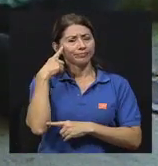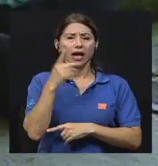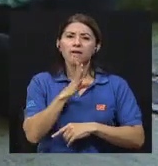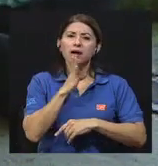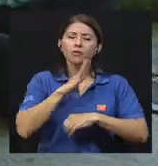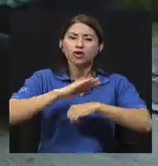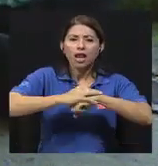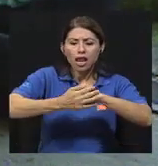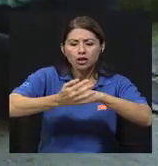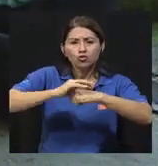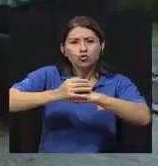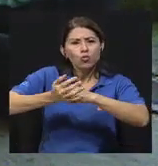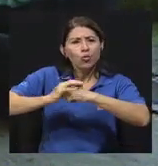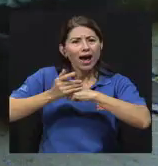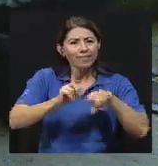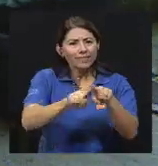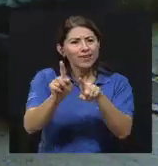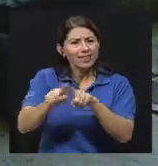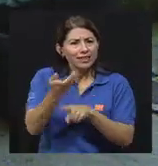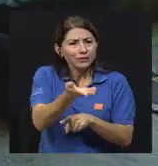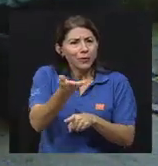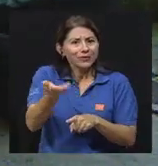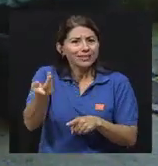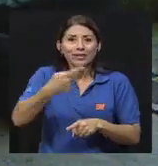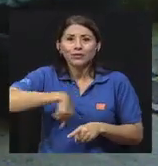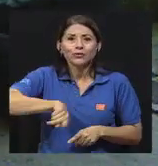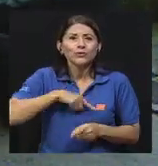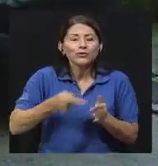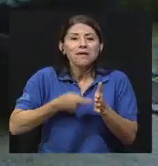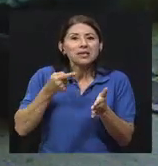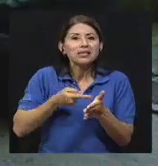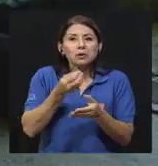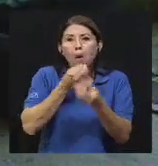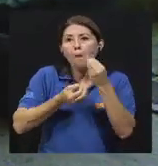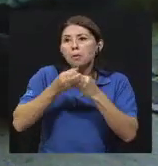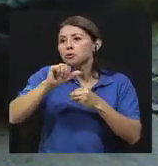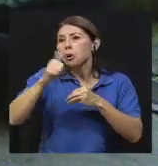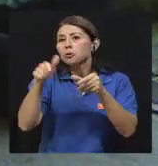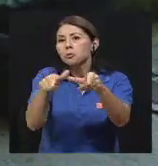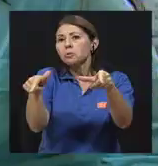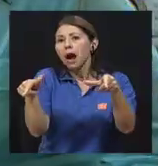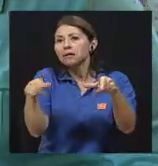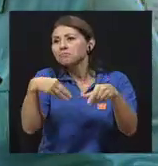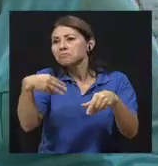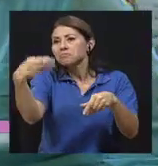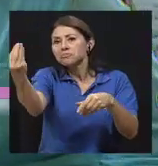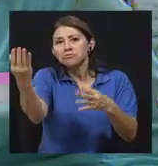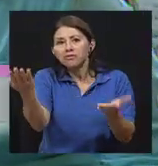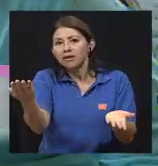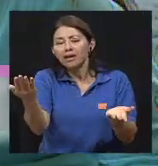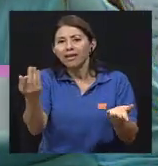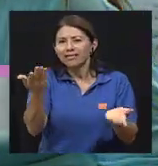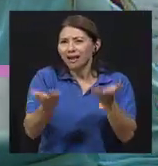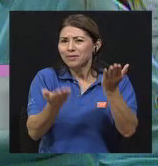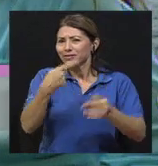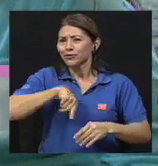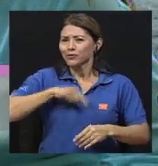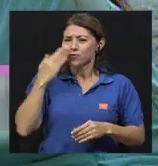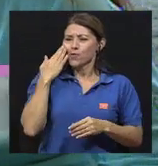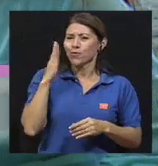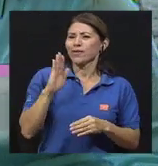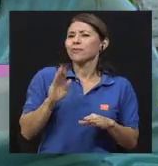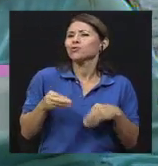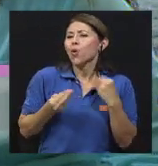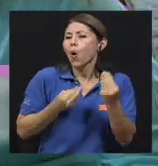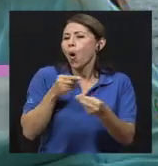hablábamos de la lechuga, de esos alimentos, por lo general somos muy dados también a comer fuera de nuestra casa. Y no tenemos tal vez conciencia de